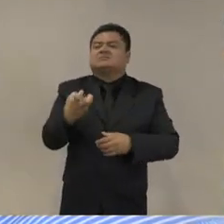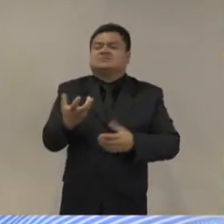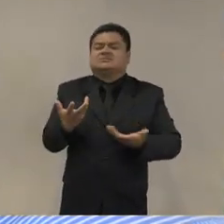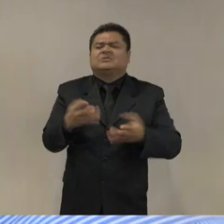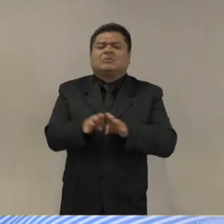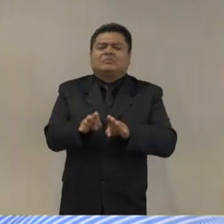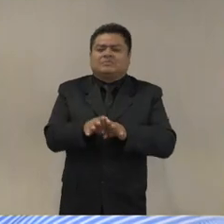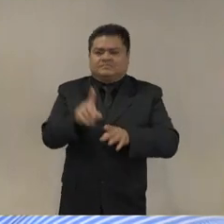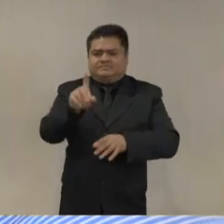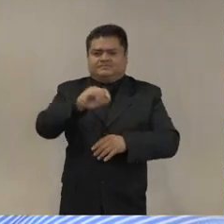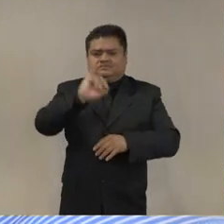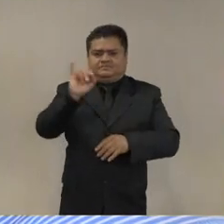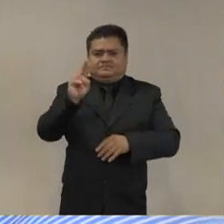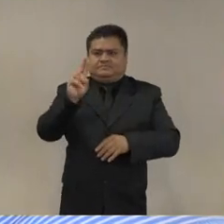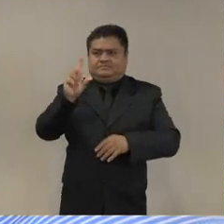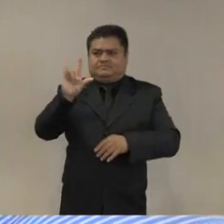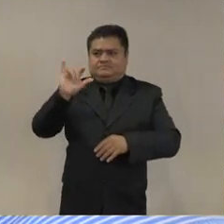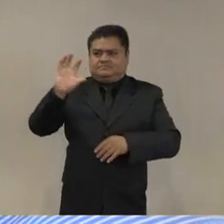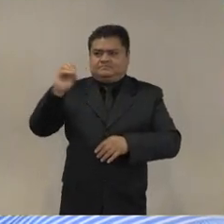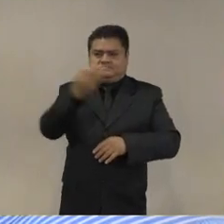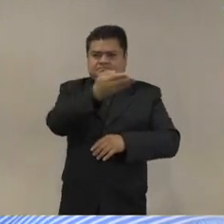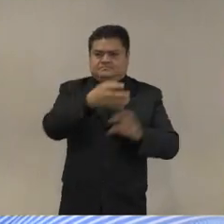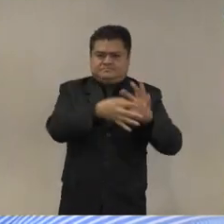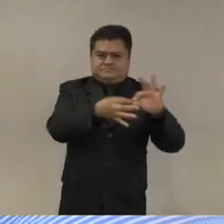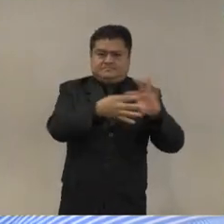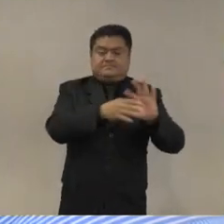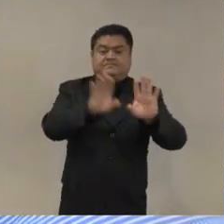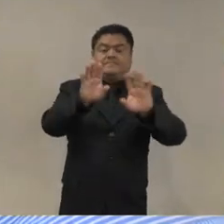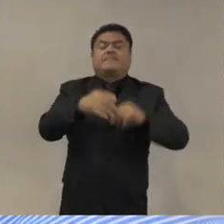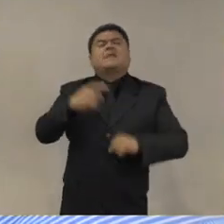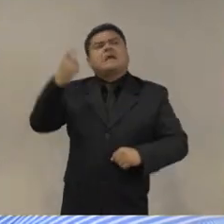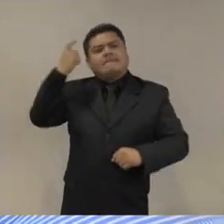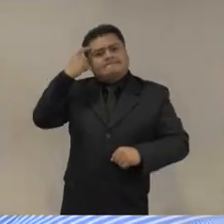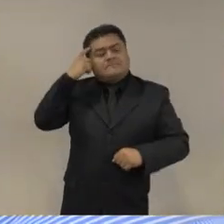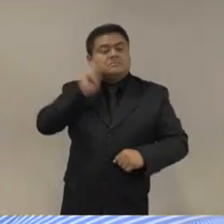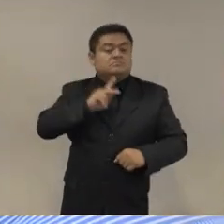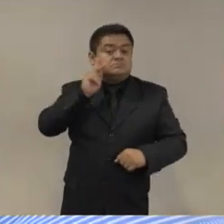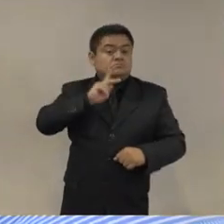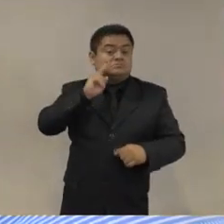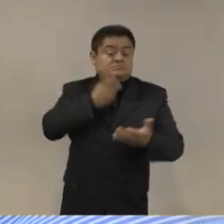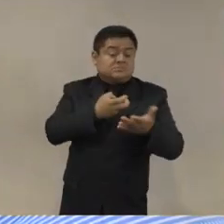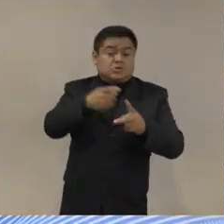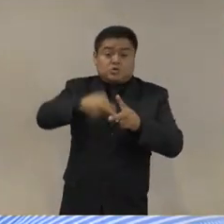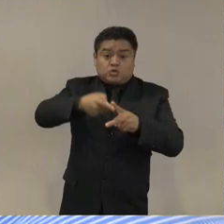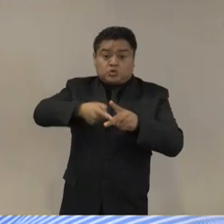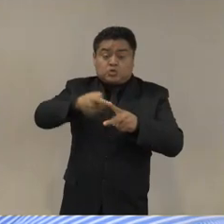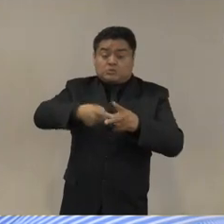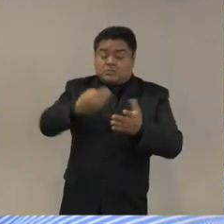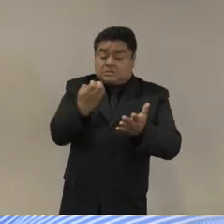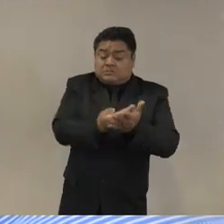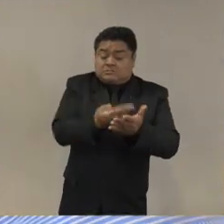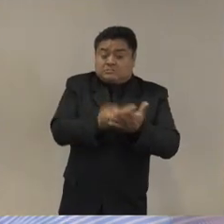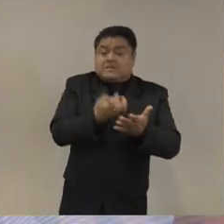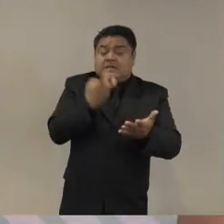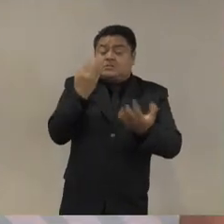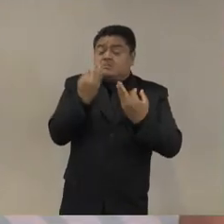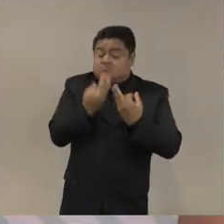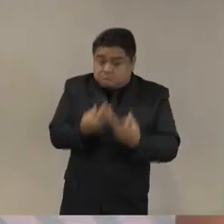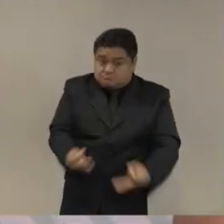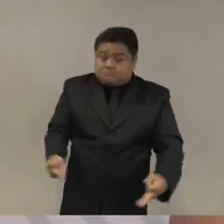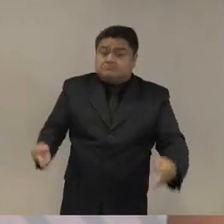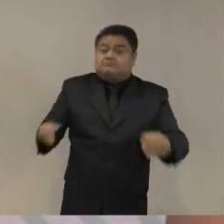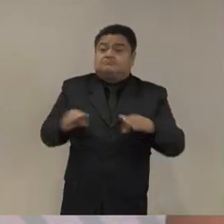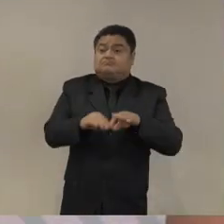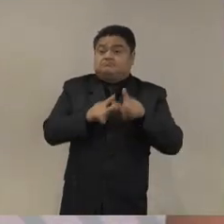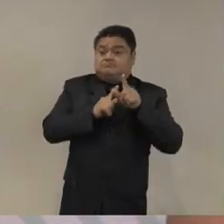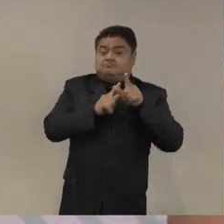Julián gracias la evidencia sigue importando a gusto a pesar de que vivimos en la época posverdad que no estoy totalmente de acuerdo